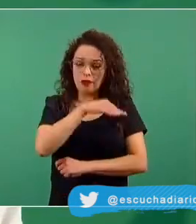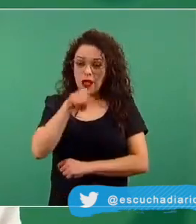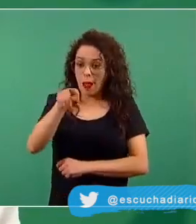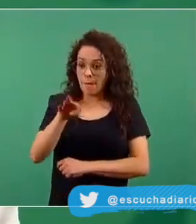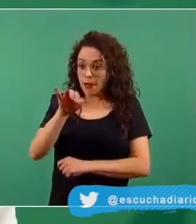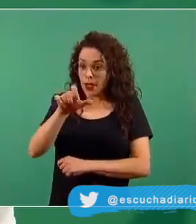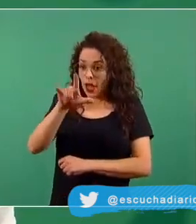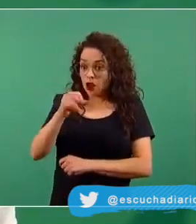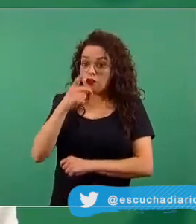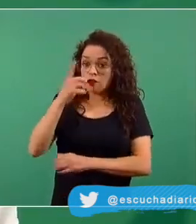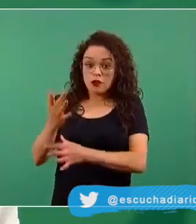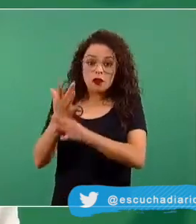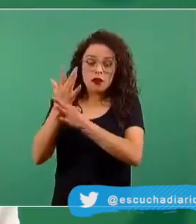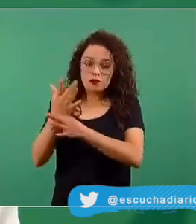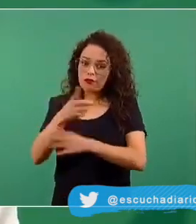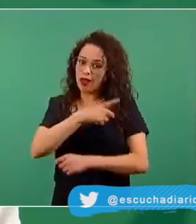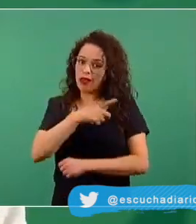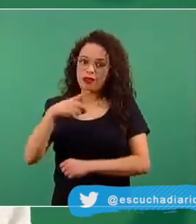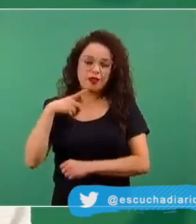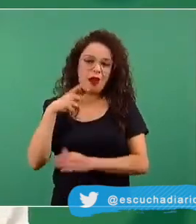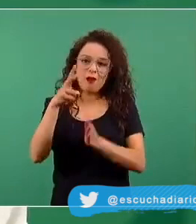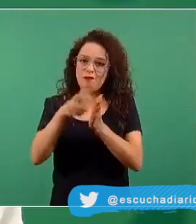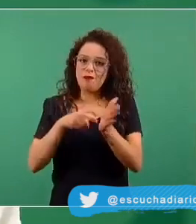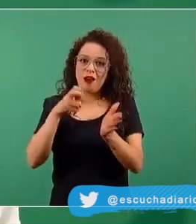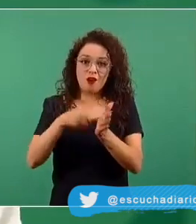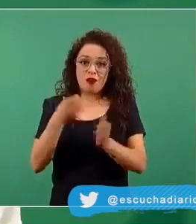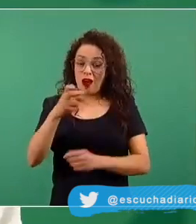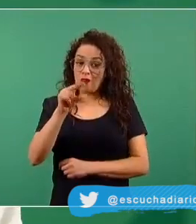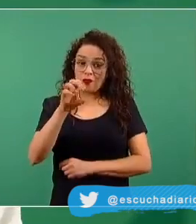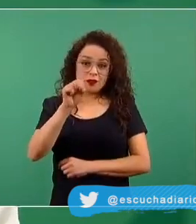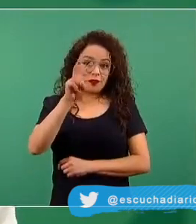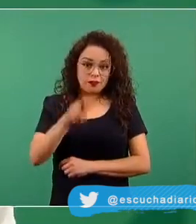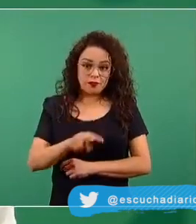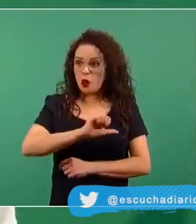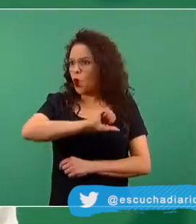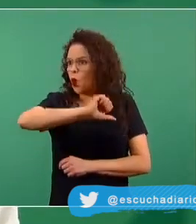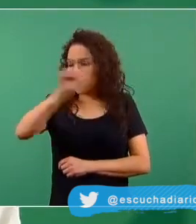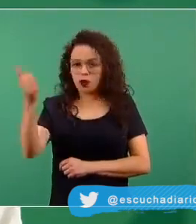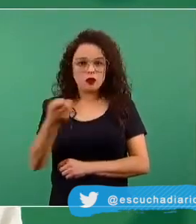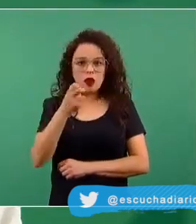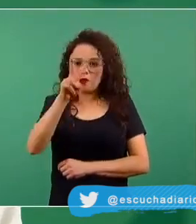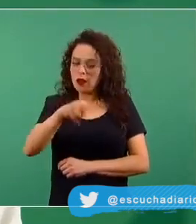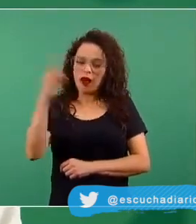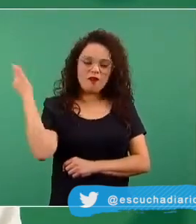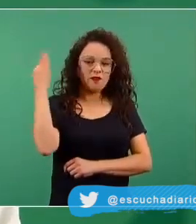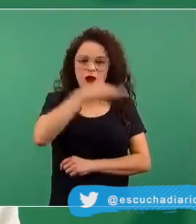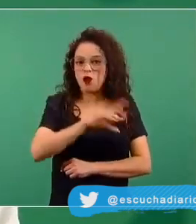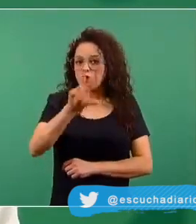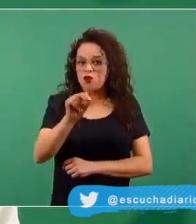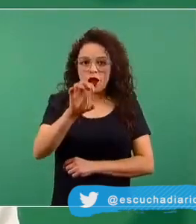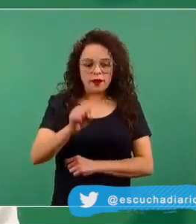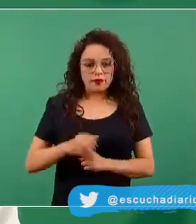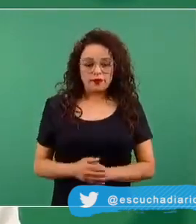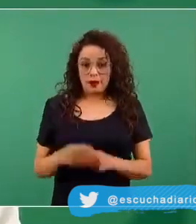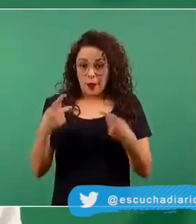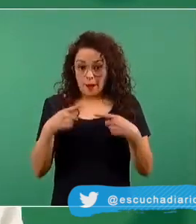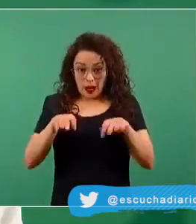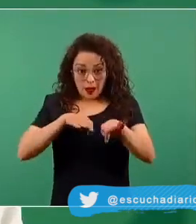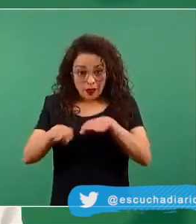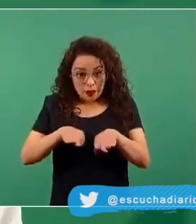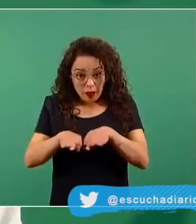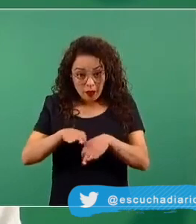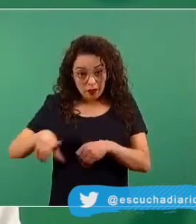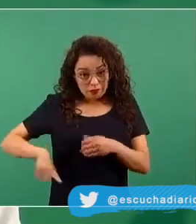pues tendrá que retractarse, espero, en algún momento. Otros medios también lo dijeron, esto es falso. Las personas servidoras de la nación